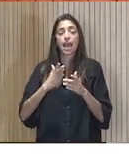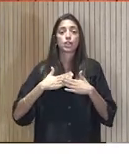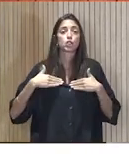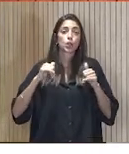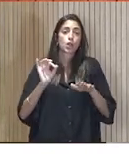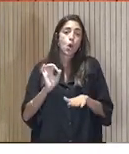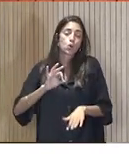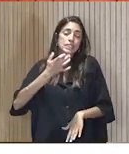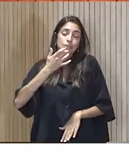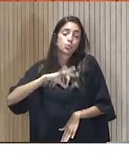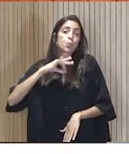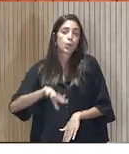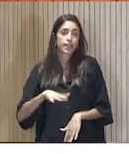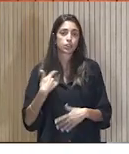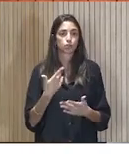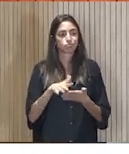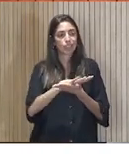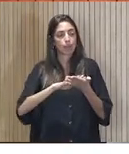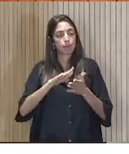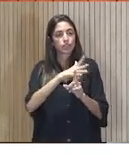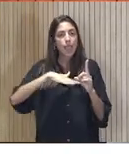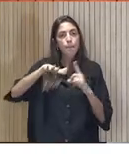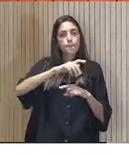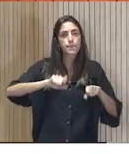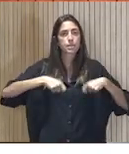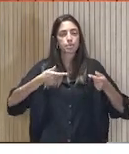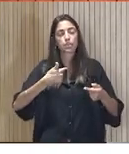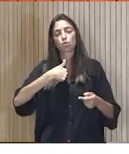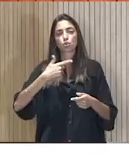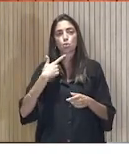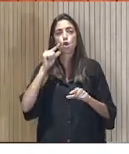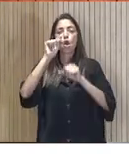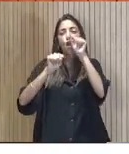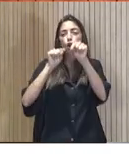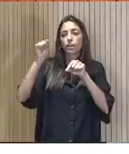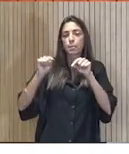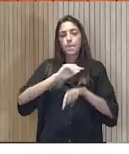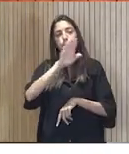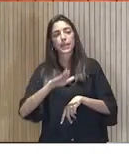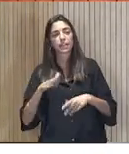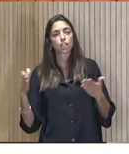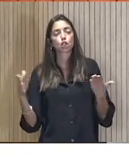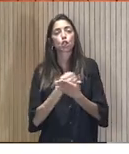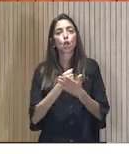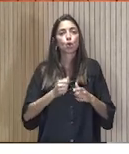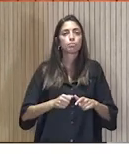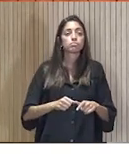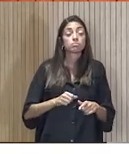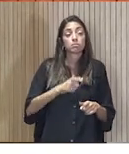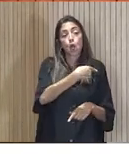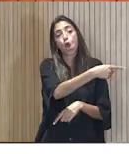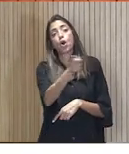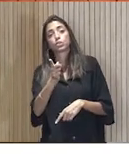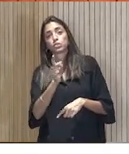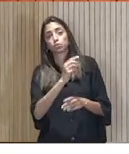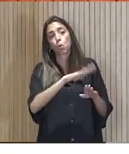fácil decir, yo que sé, hablamos de medio ambiente, de que contaminamos y demás, y parece que todo lo centramos en los demás. No, si yo, en